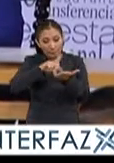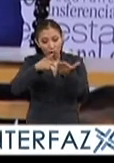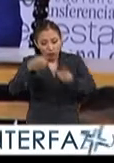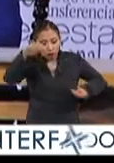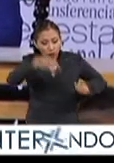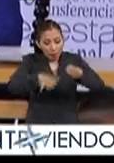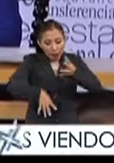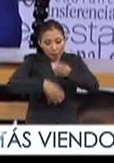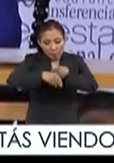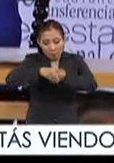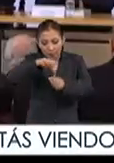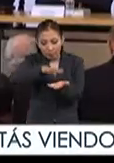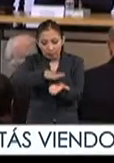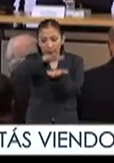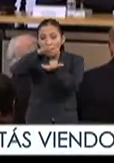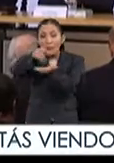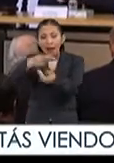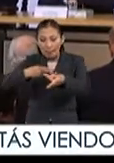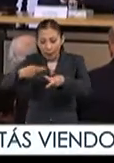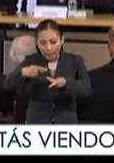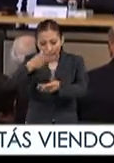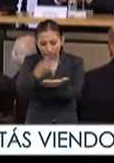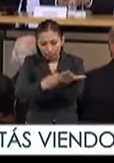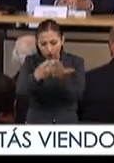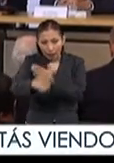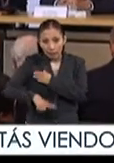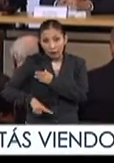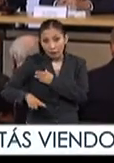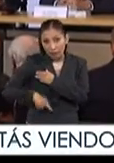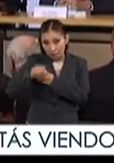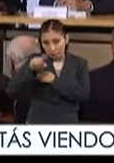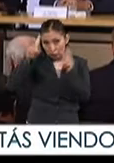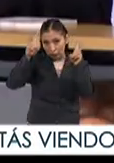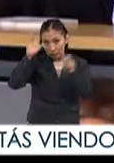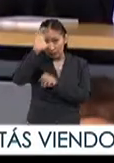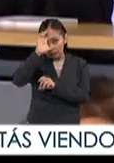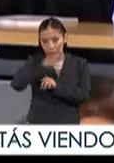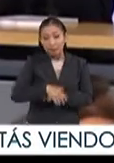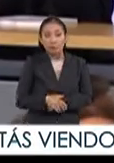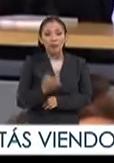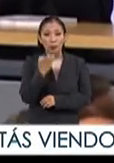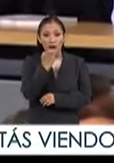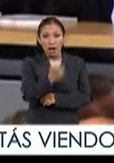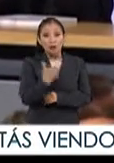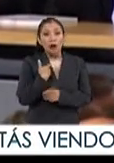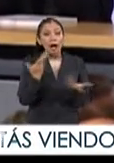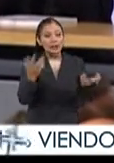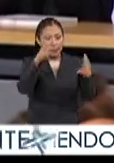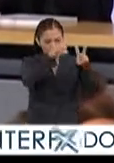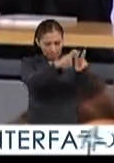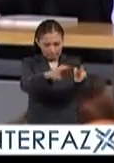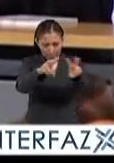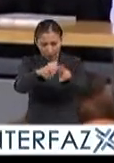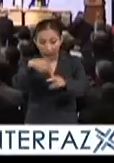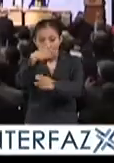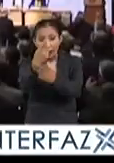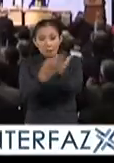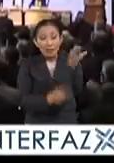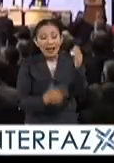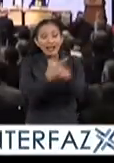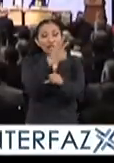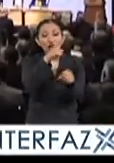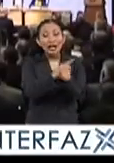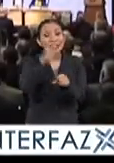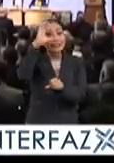objetivo de sumar sinergias para el diseño de la política de Estado en esta materia Para ello se hizo un análisis del Plan Nacional de